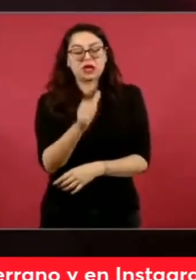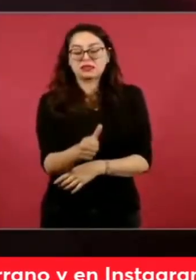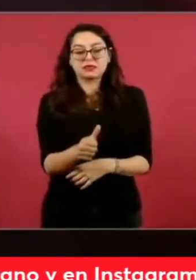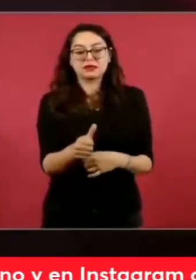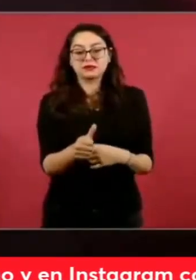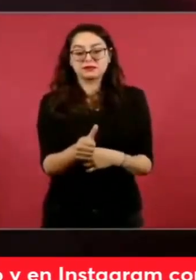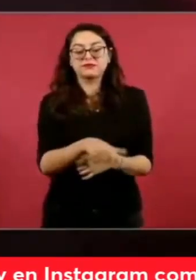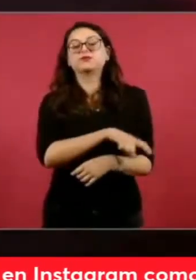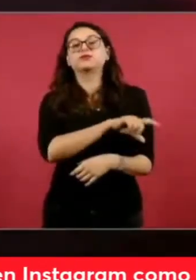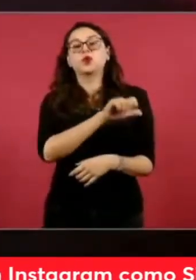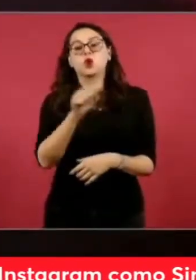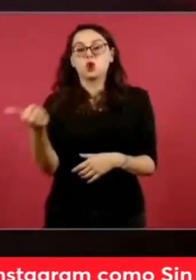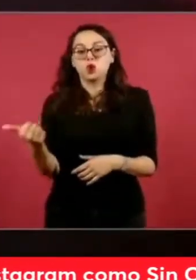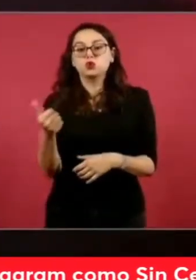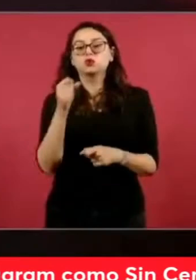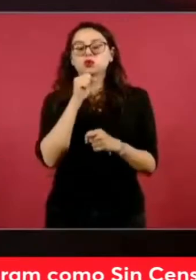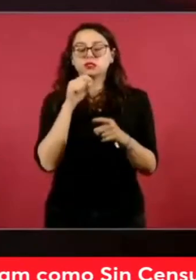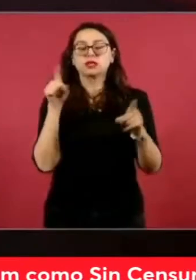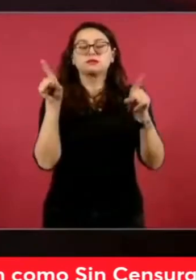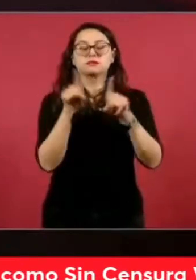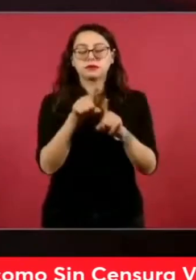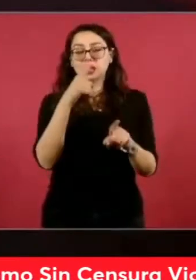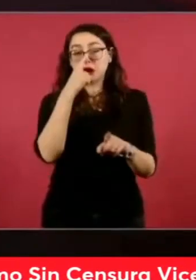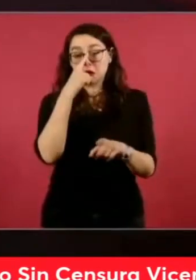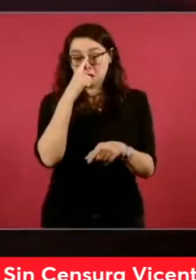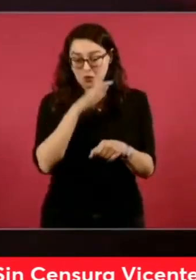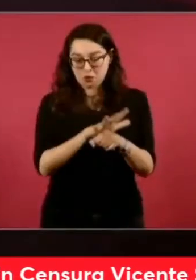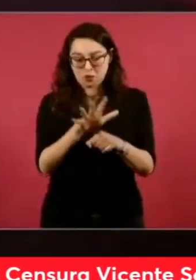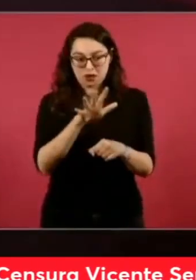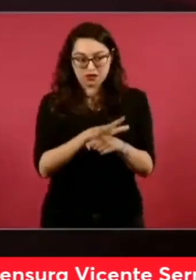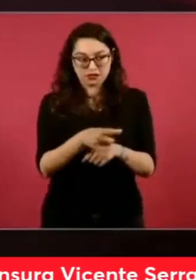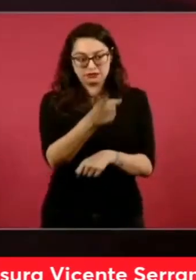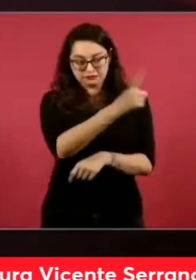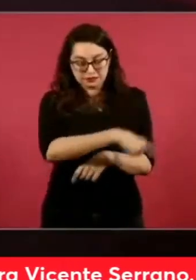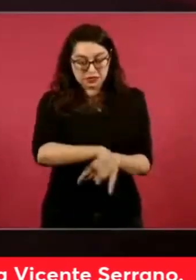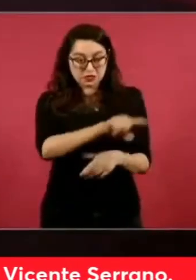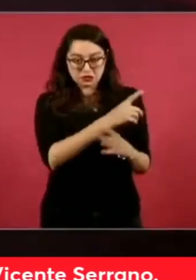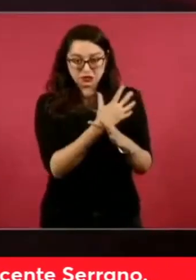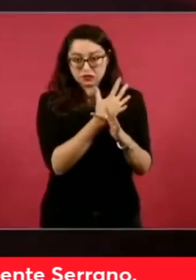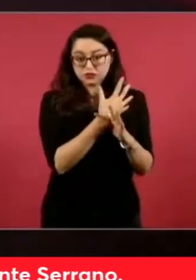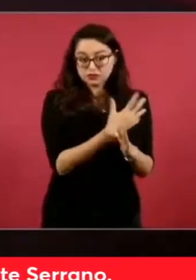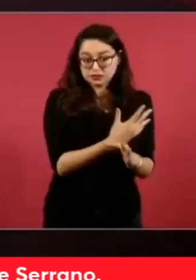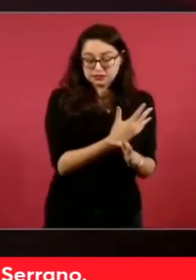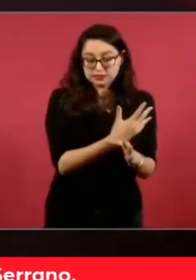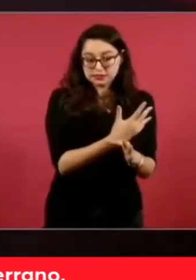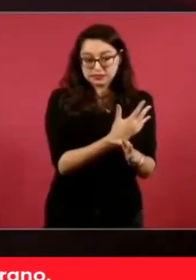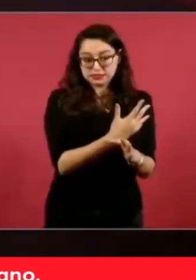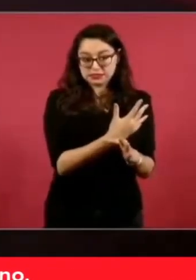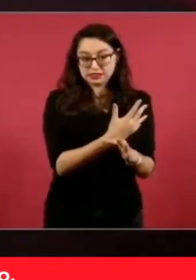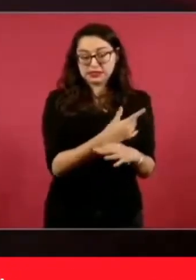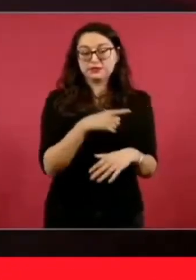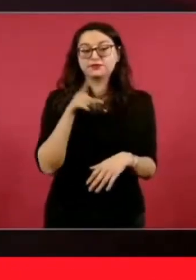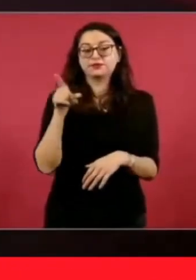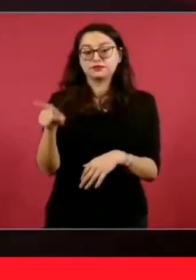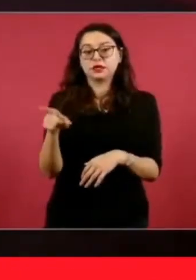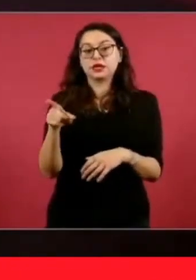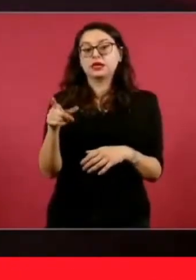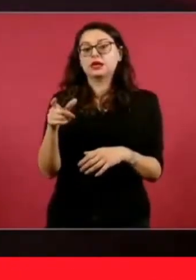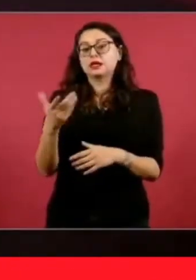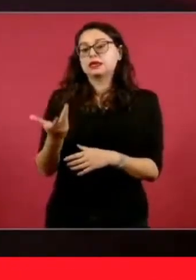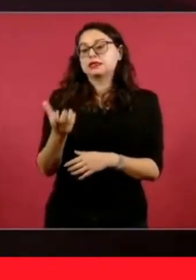se declaró infundada la supuesta indebida integración de la Sala Superior,